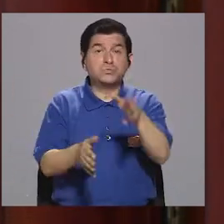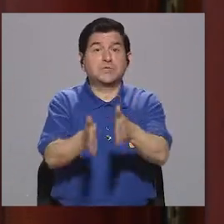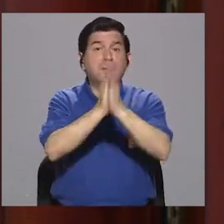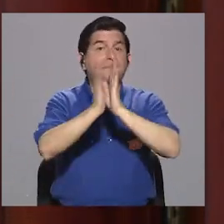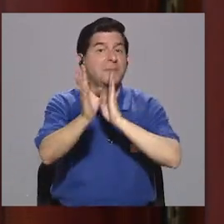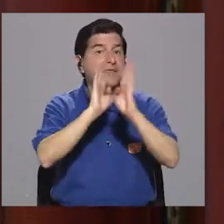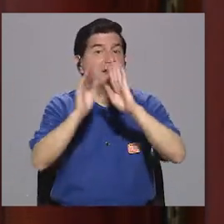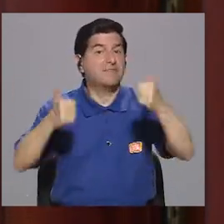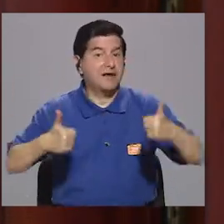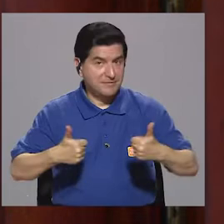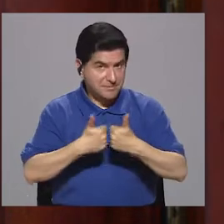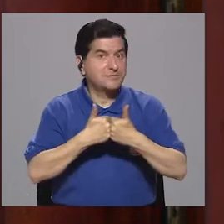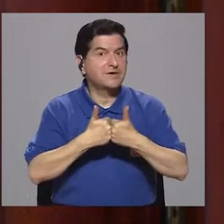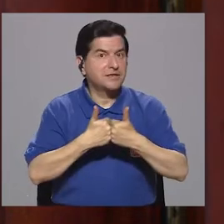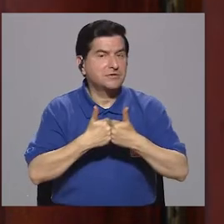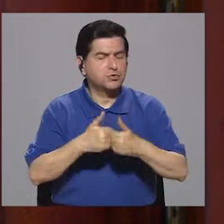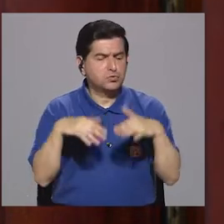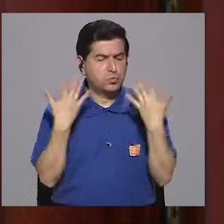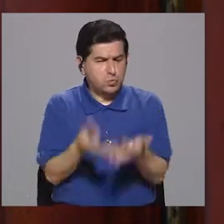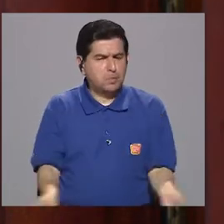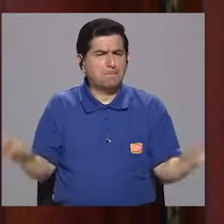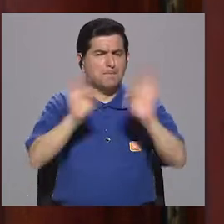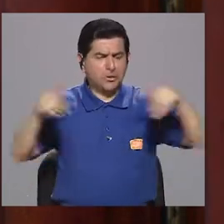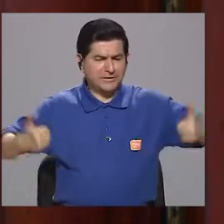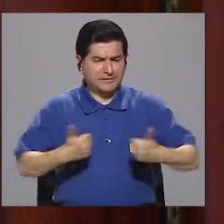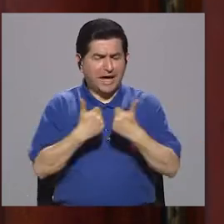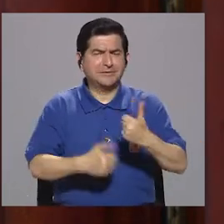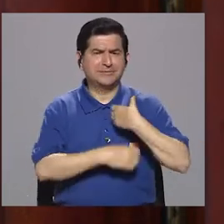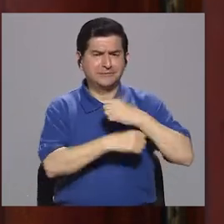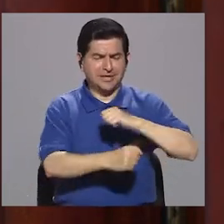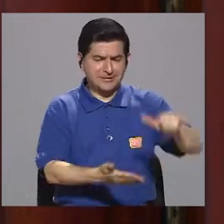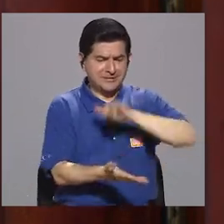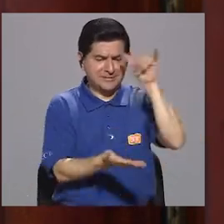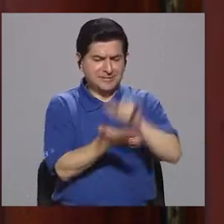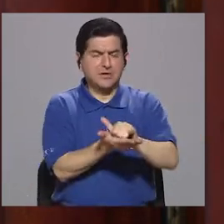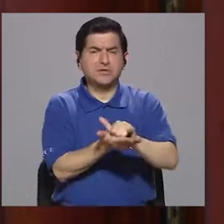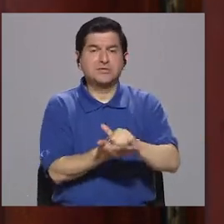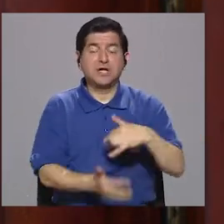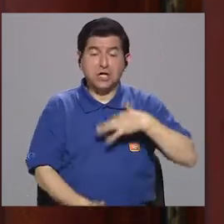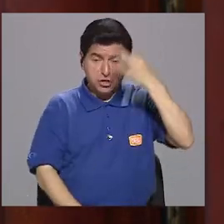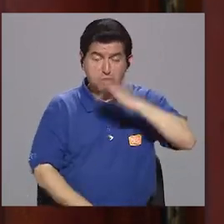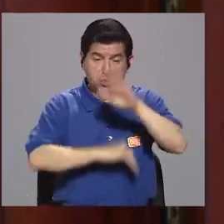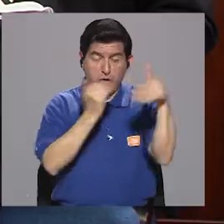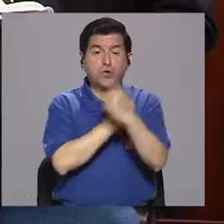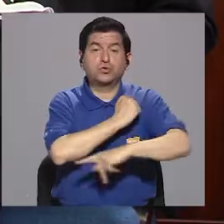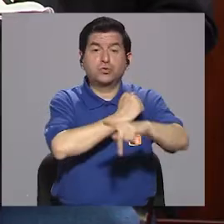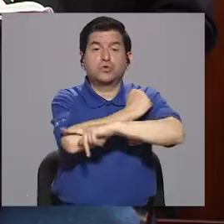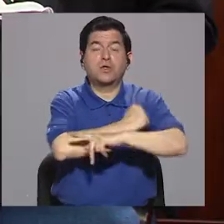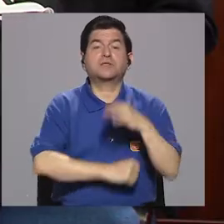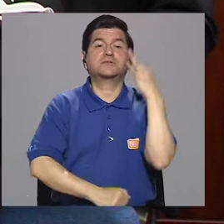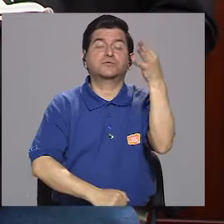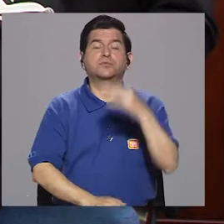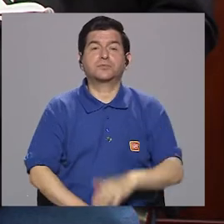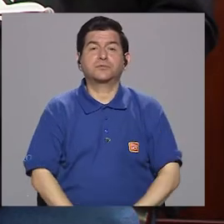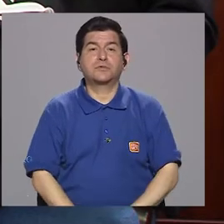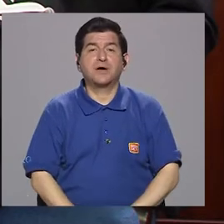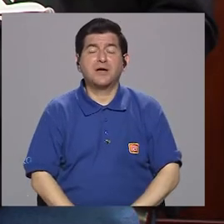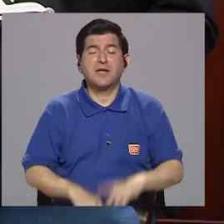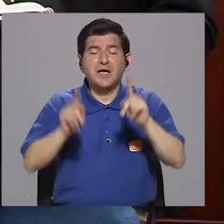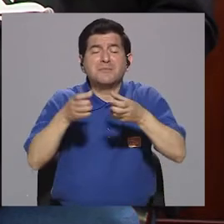nos pide hablar de los desafíos como un gran desafío que tiene la municipalidad de San José y yo creo que todas las del país hacia el futuro.